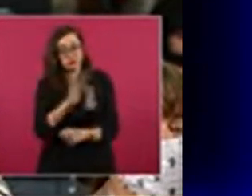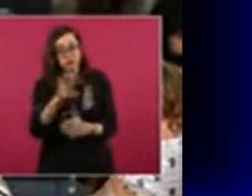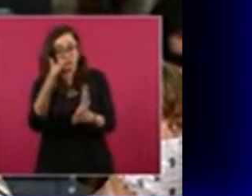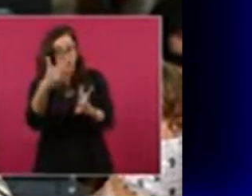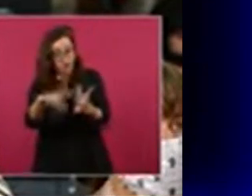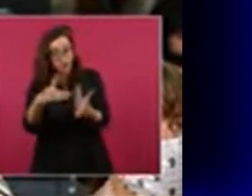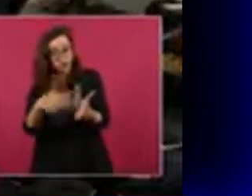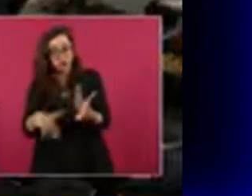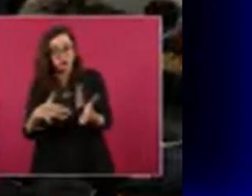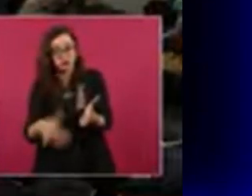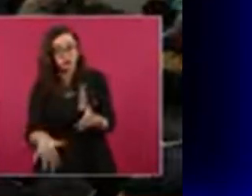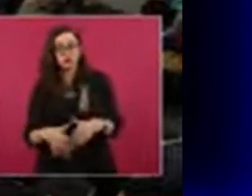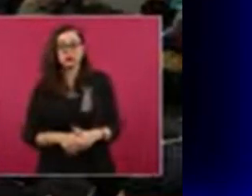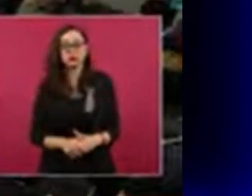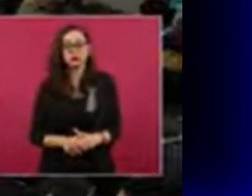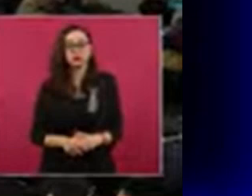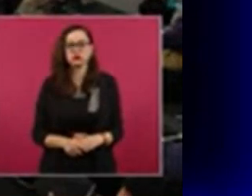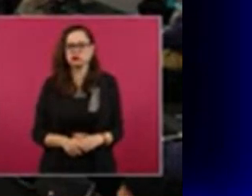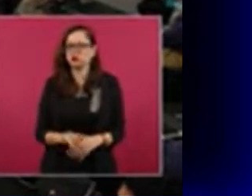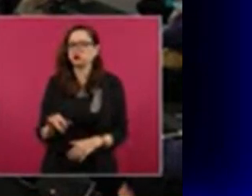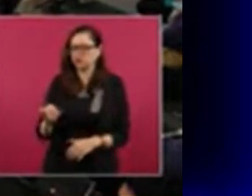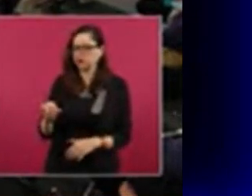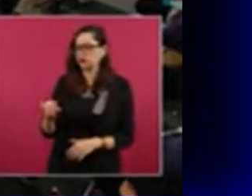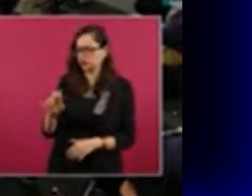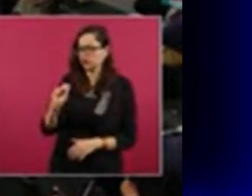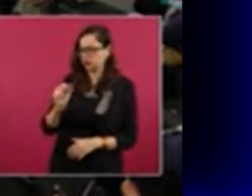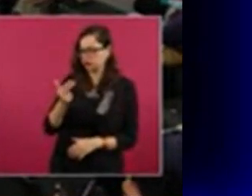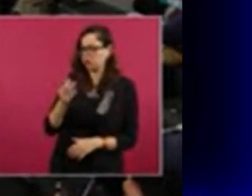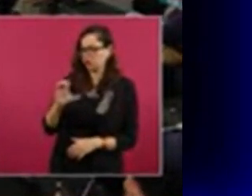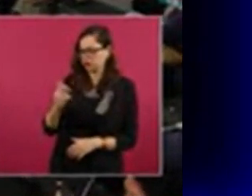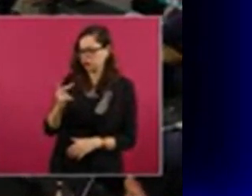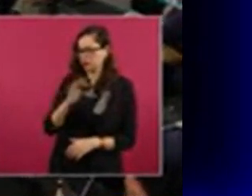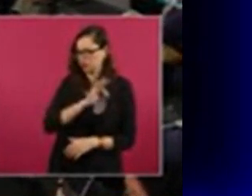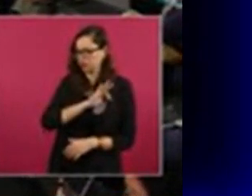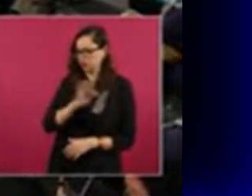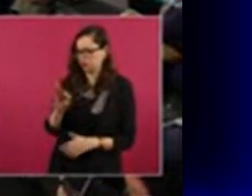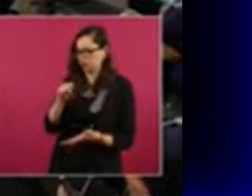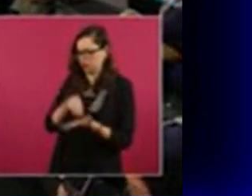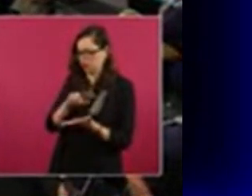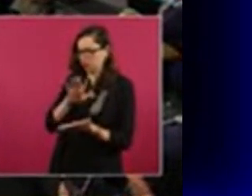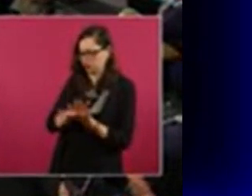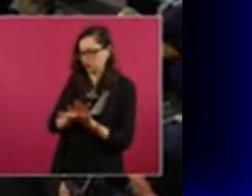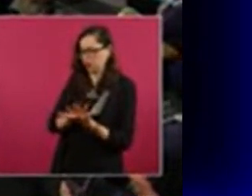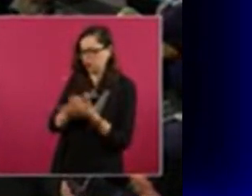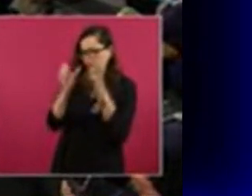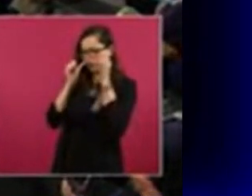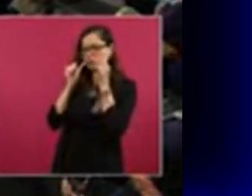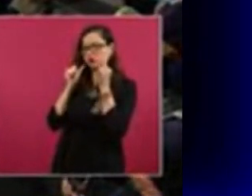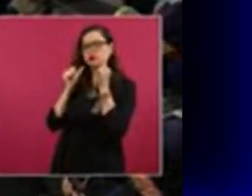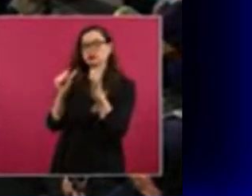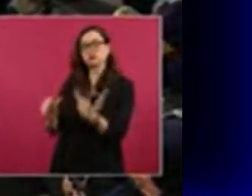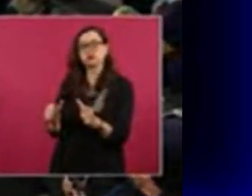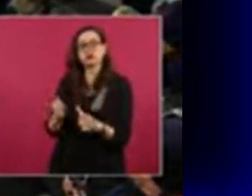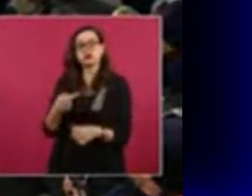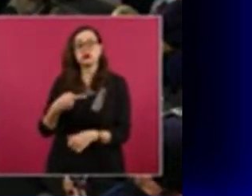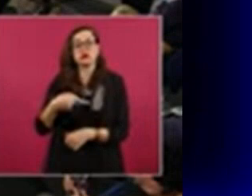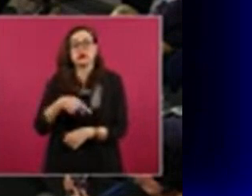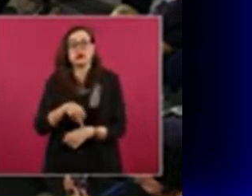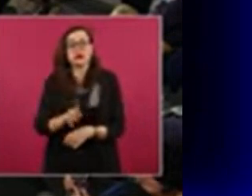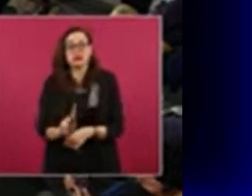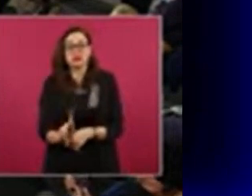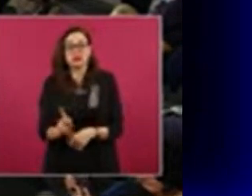merece él… Sí, que los atienda el secretario de Hacienda. Nada más que ahí hay una situación que